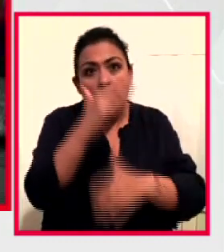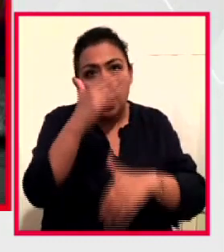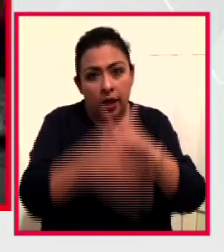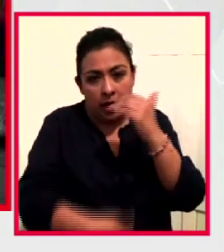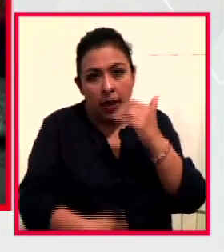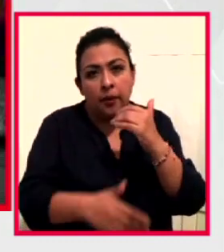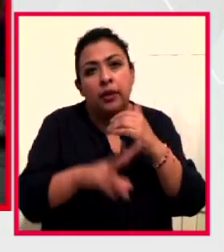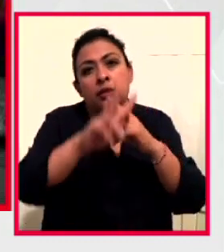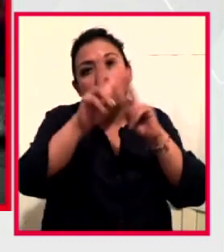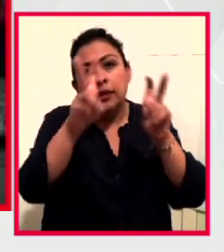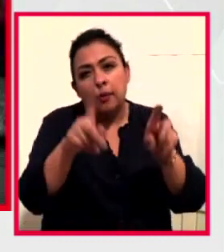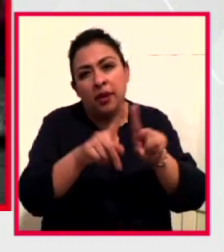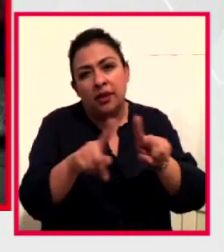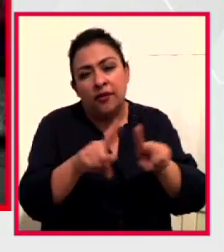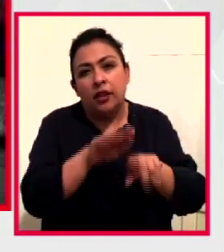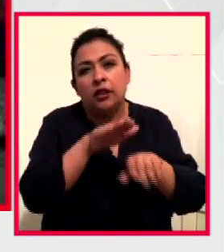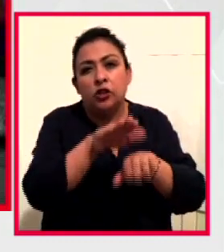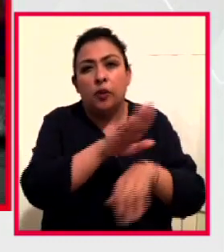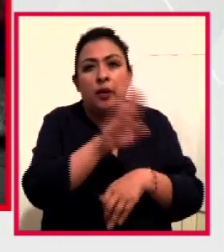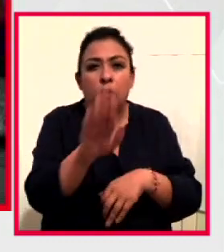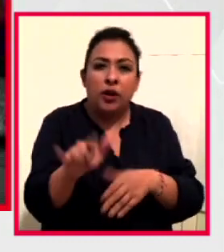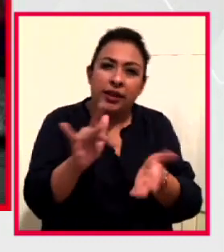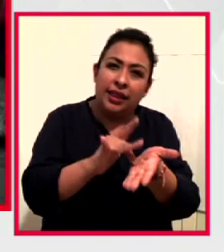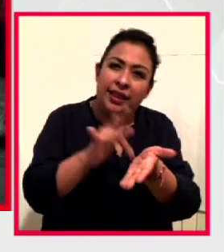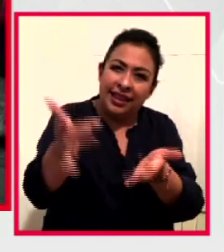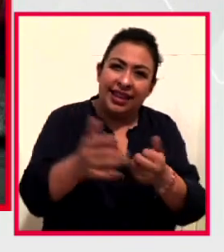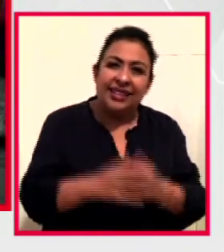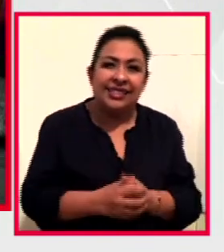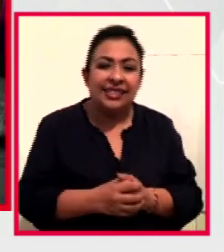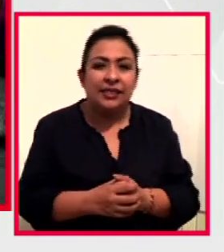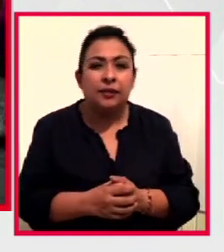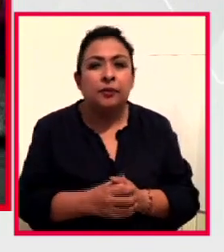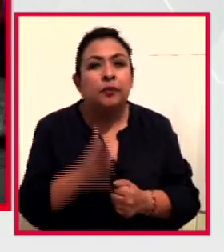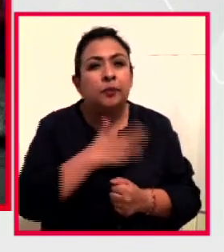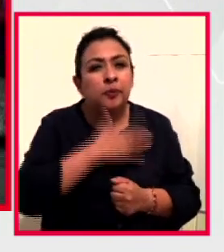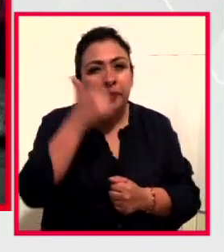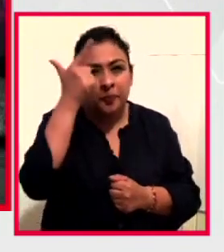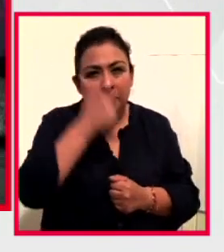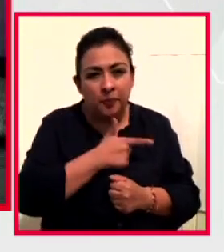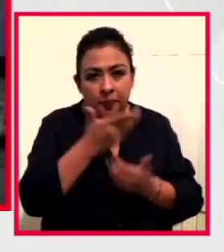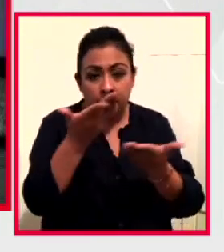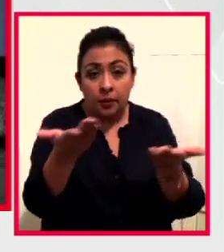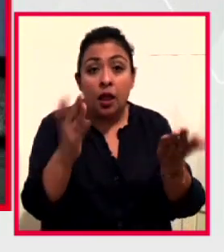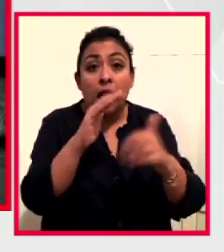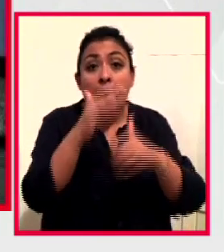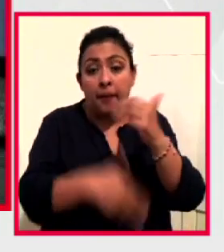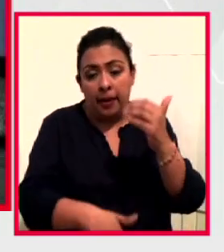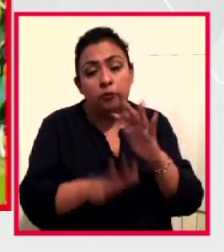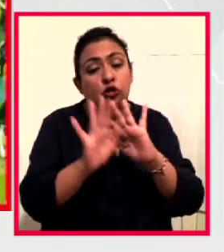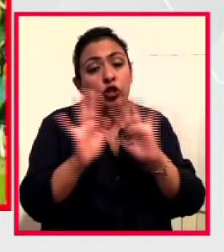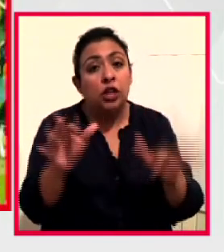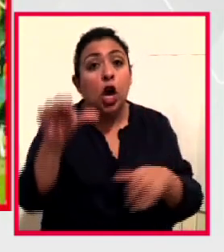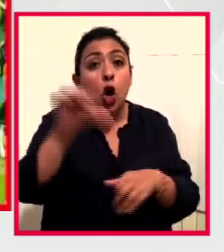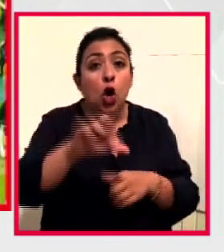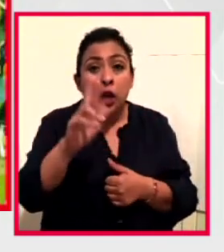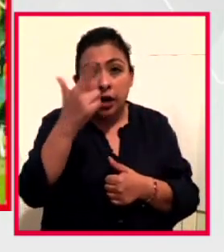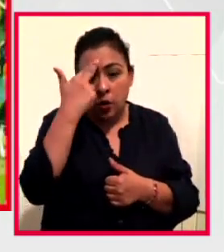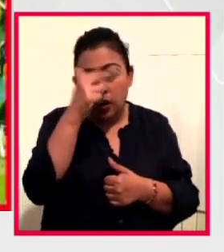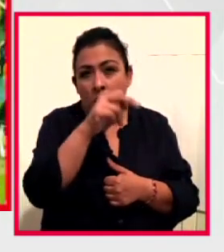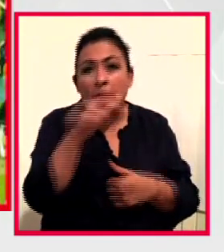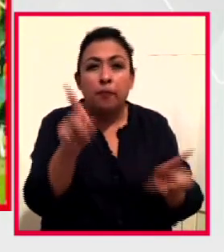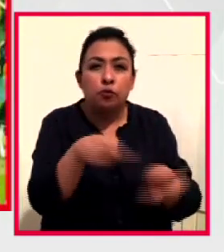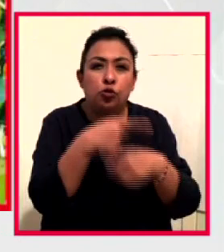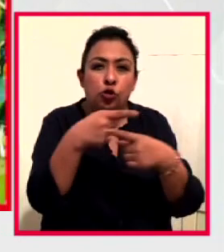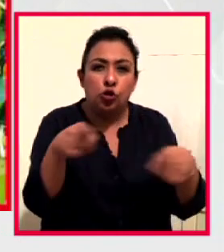otros temas éticos de la muerte. Muchísimas gracias. Muy linda noche. Y nos vamos a despedir hoy recordando la música,